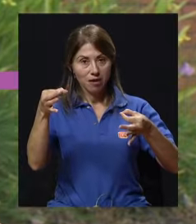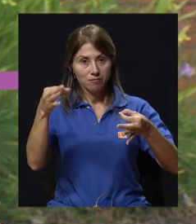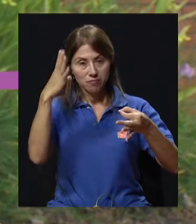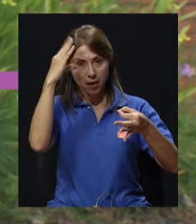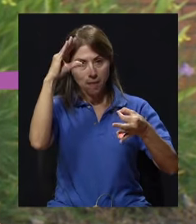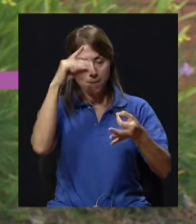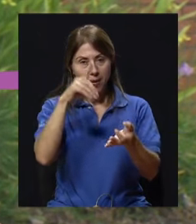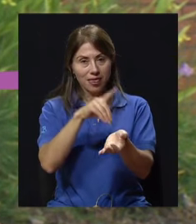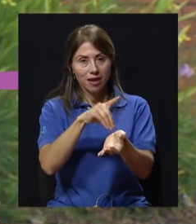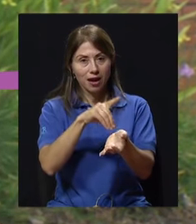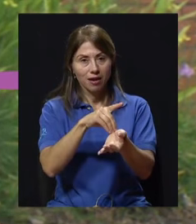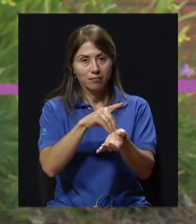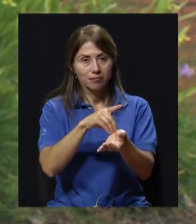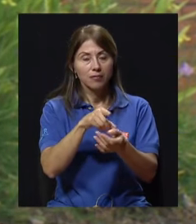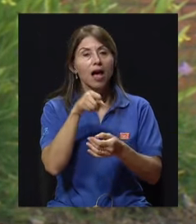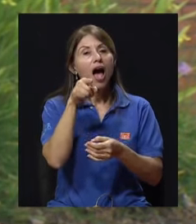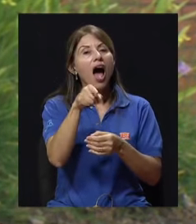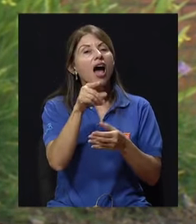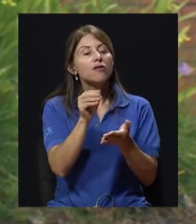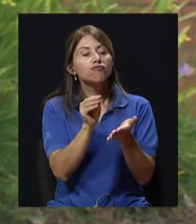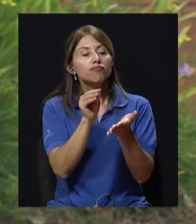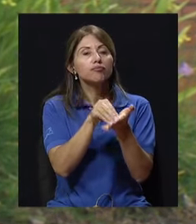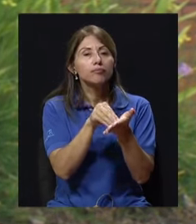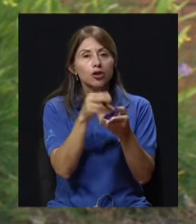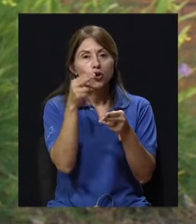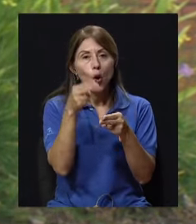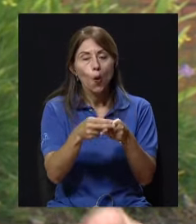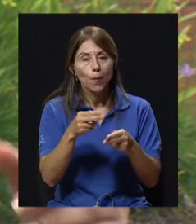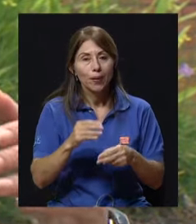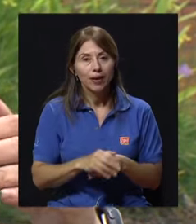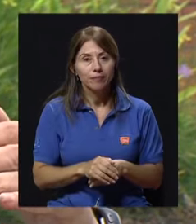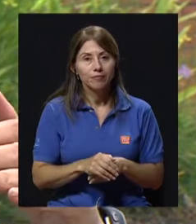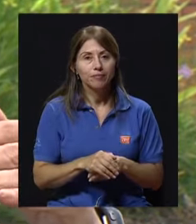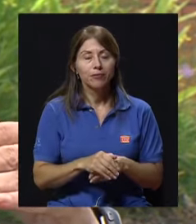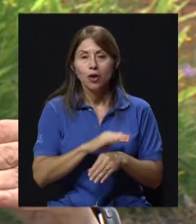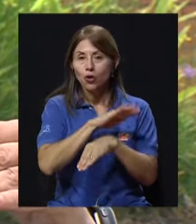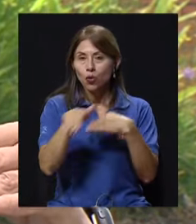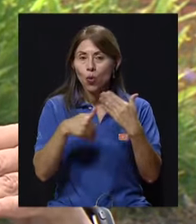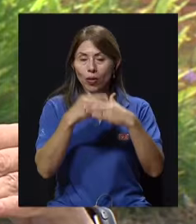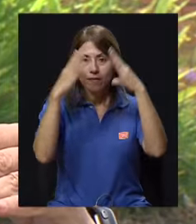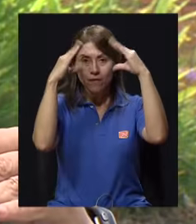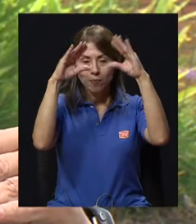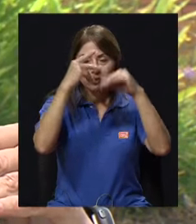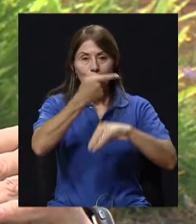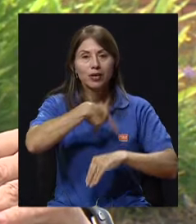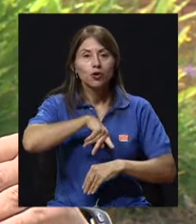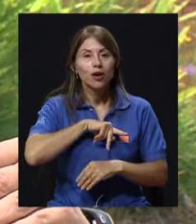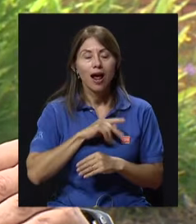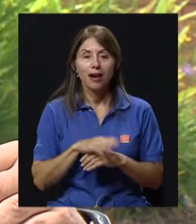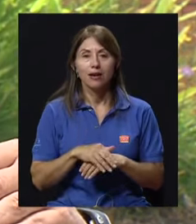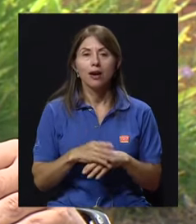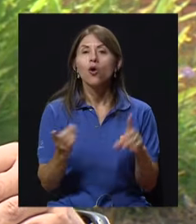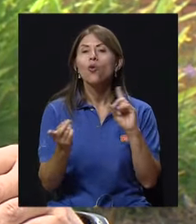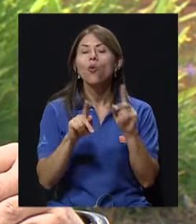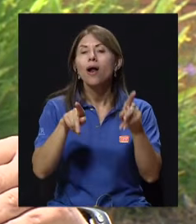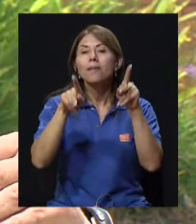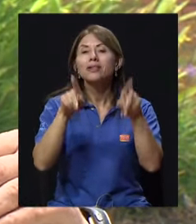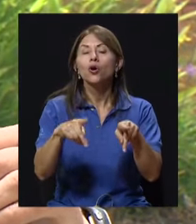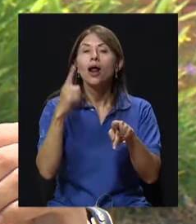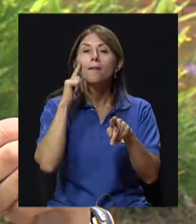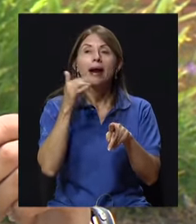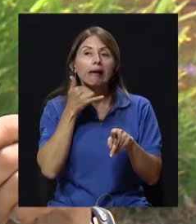tenemos nombre, los datos personales, personas de contacto, los